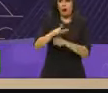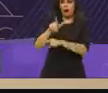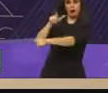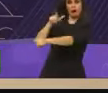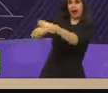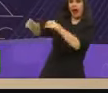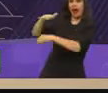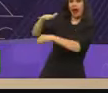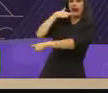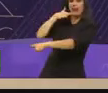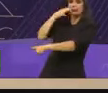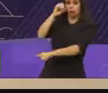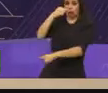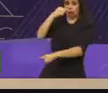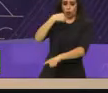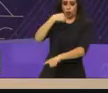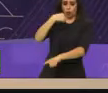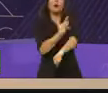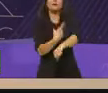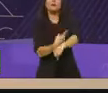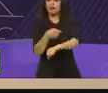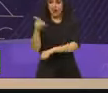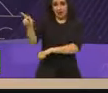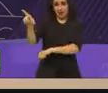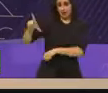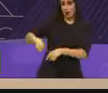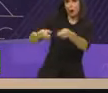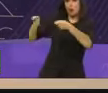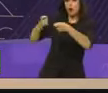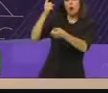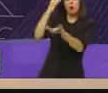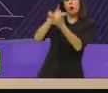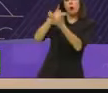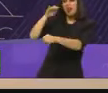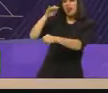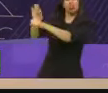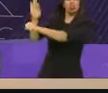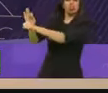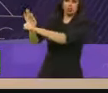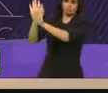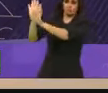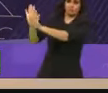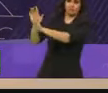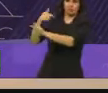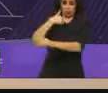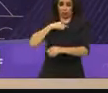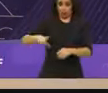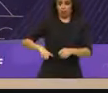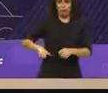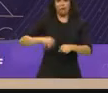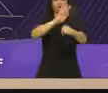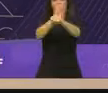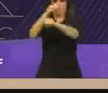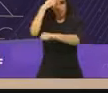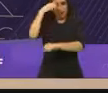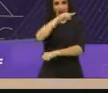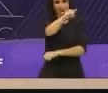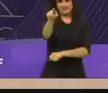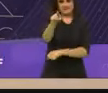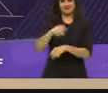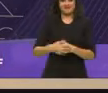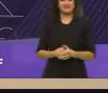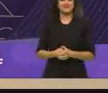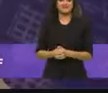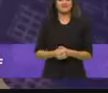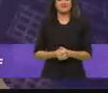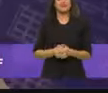ellos siempre han gobernado para ellos mismos yo voy a gobernar para ti gracias gracias candidata y